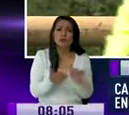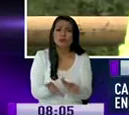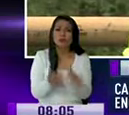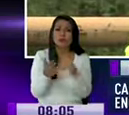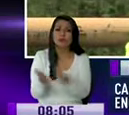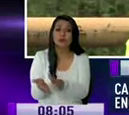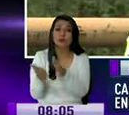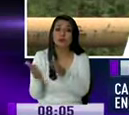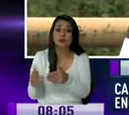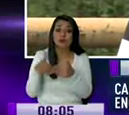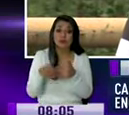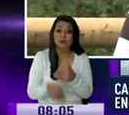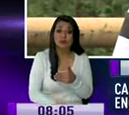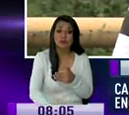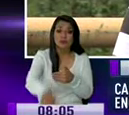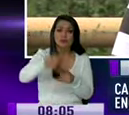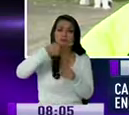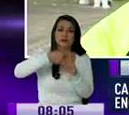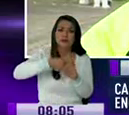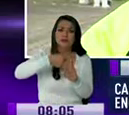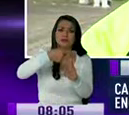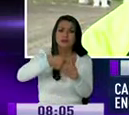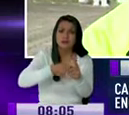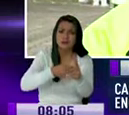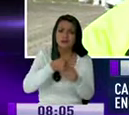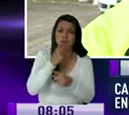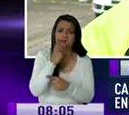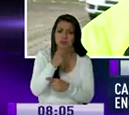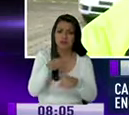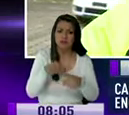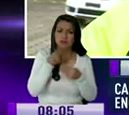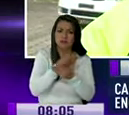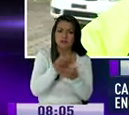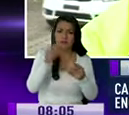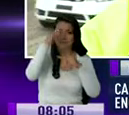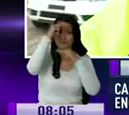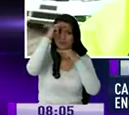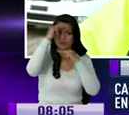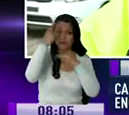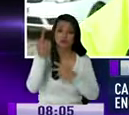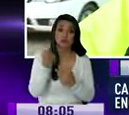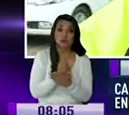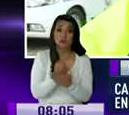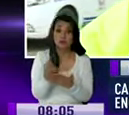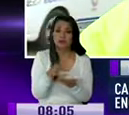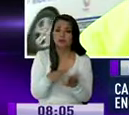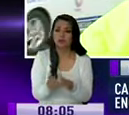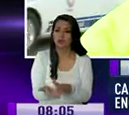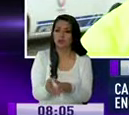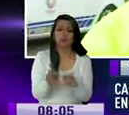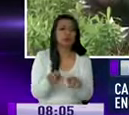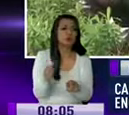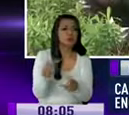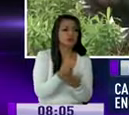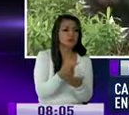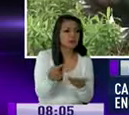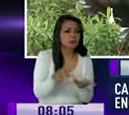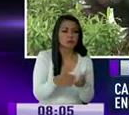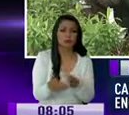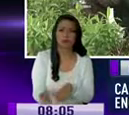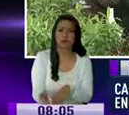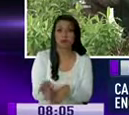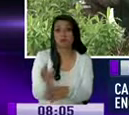de las relaciones, a lo largo de los días, pues uno tiene que ir paulativamente defendiéndose,